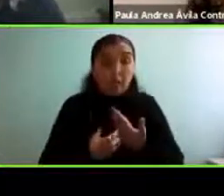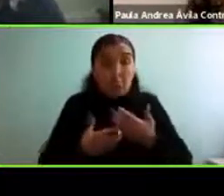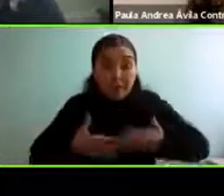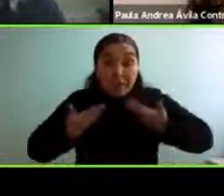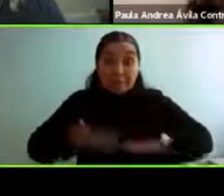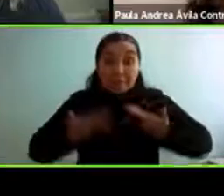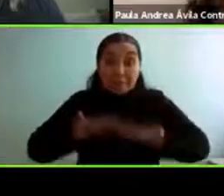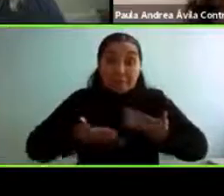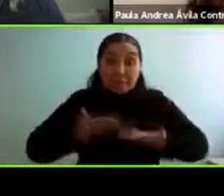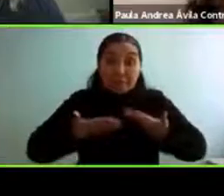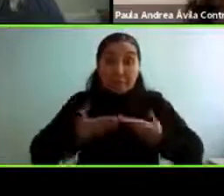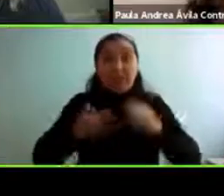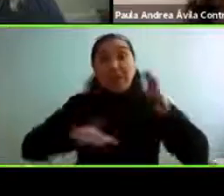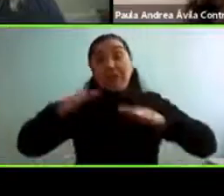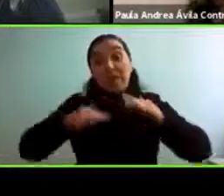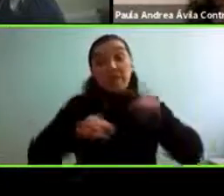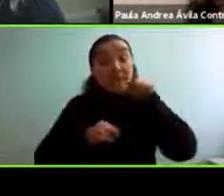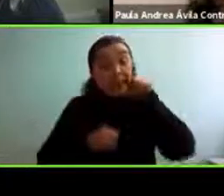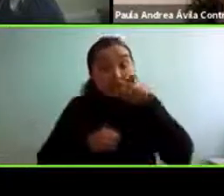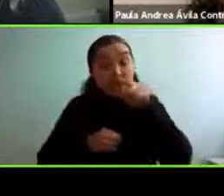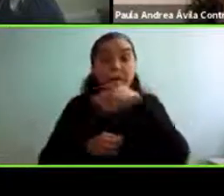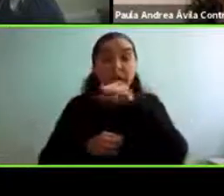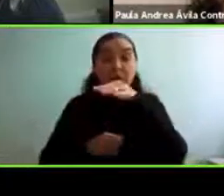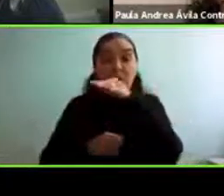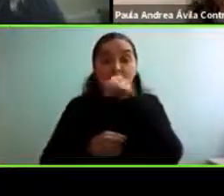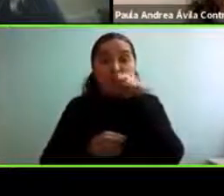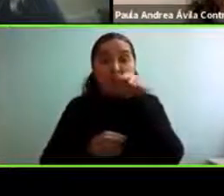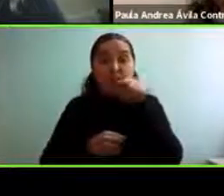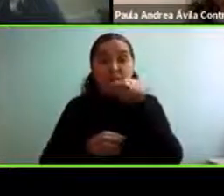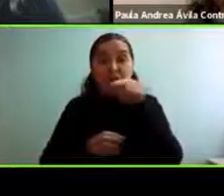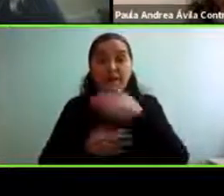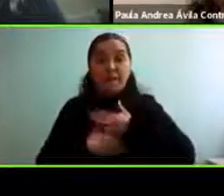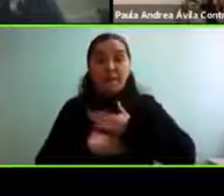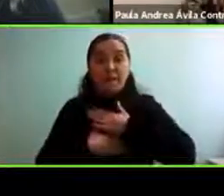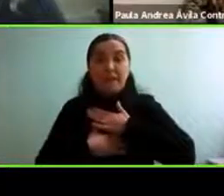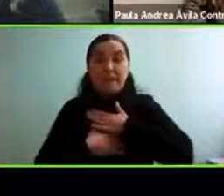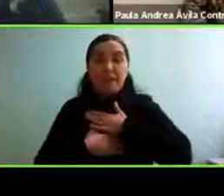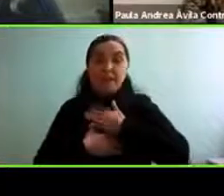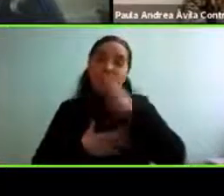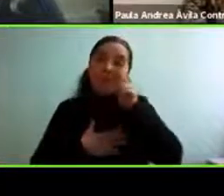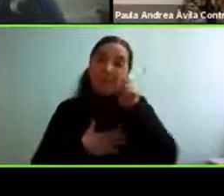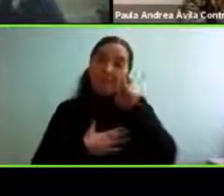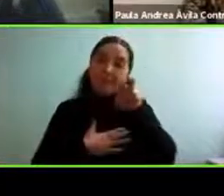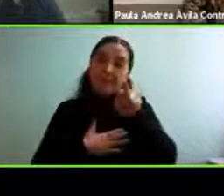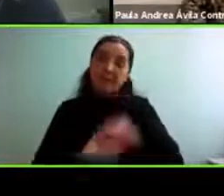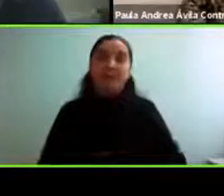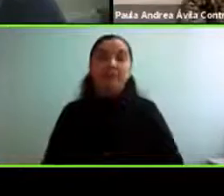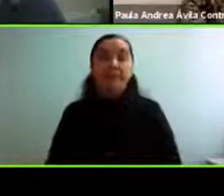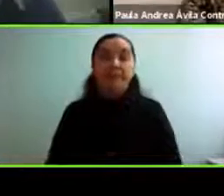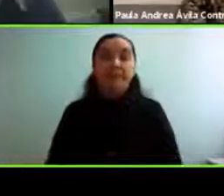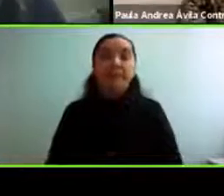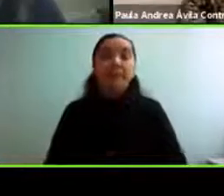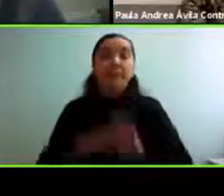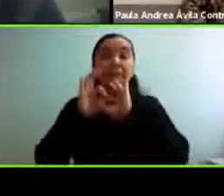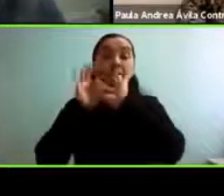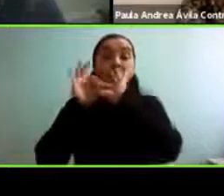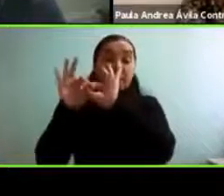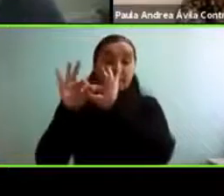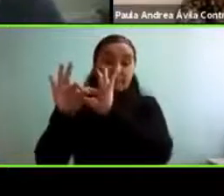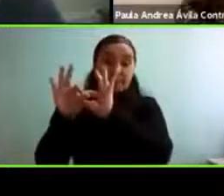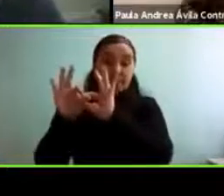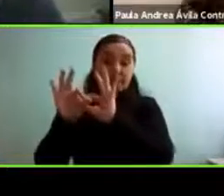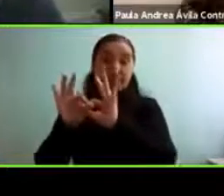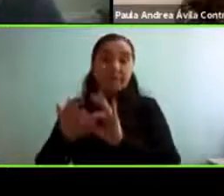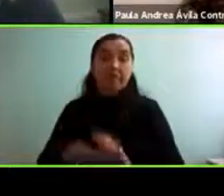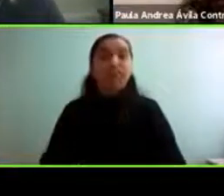depende de ti ese es como mi consejo desde mi desde mi perspectiva muchas gracias paula sin duda creo